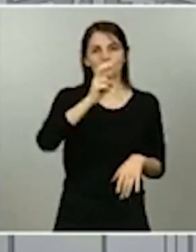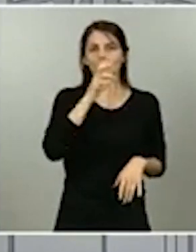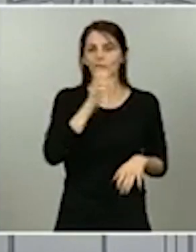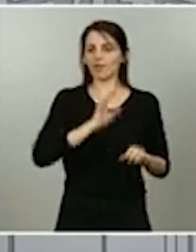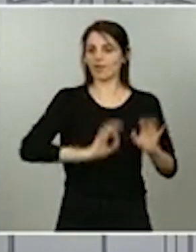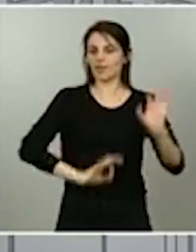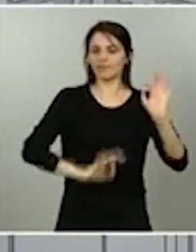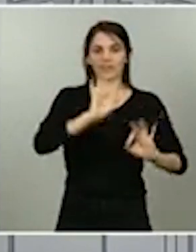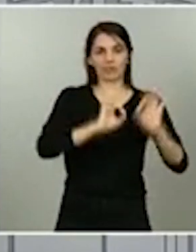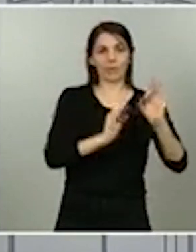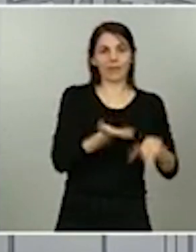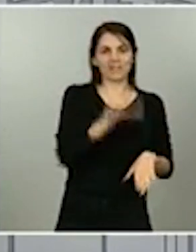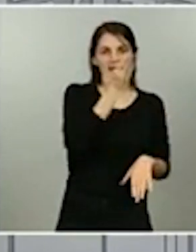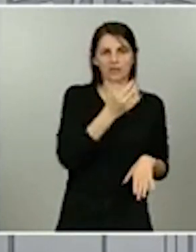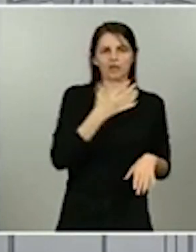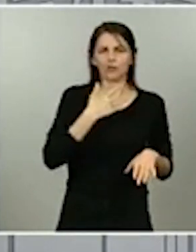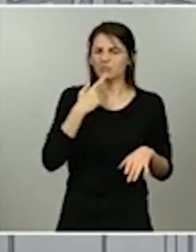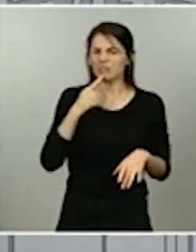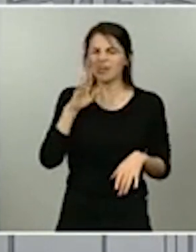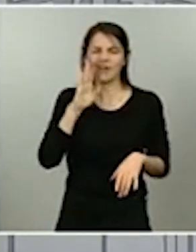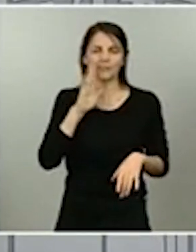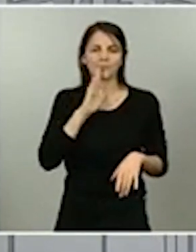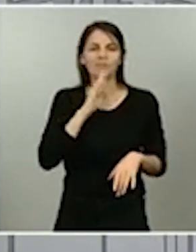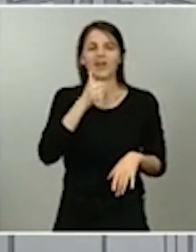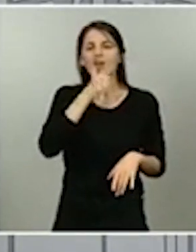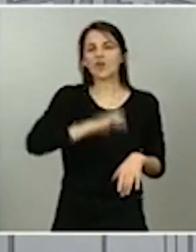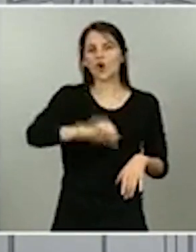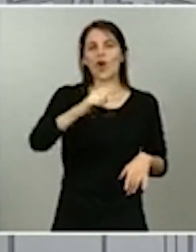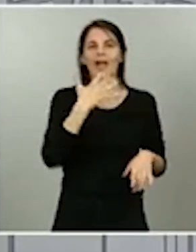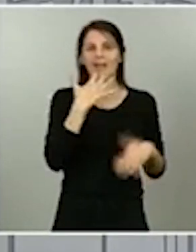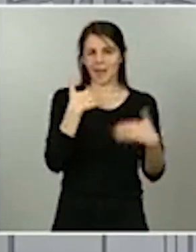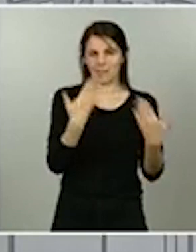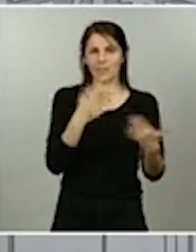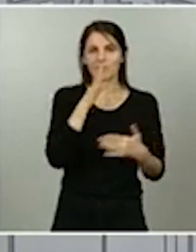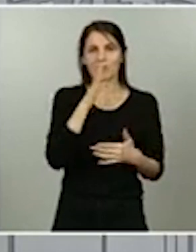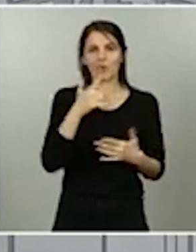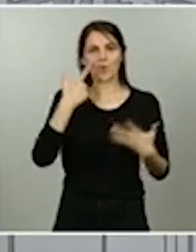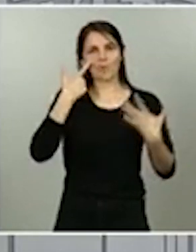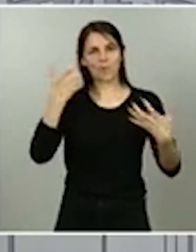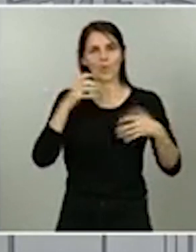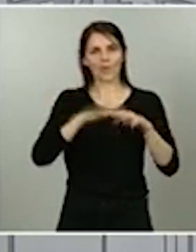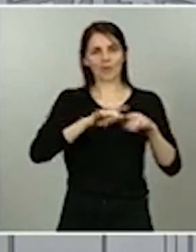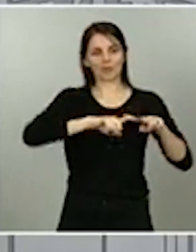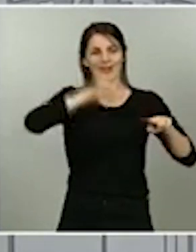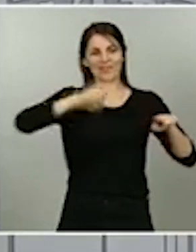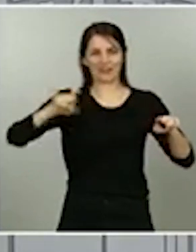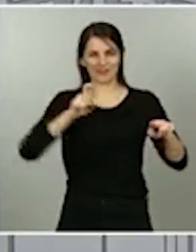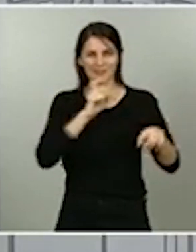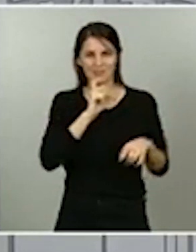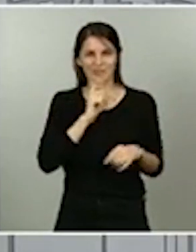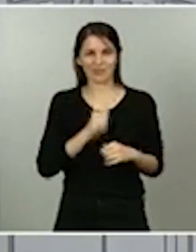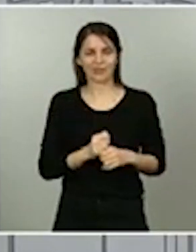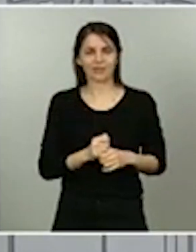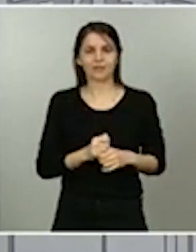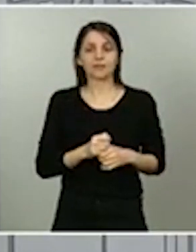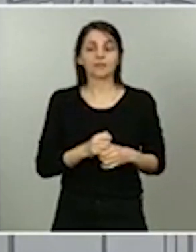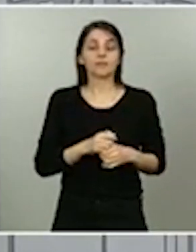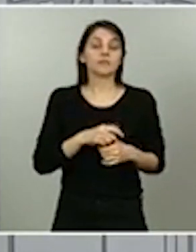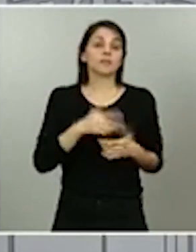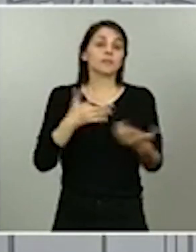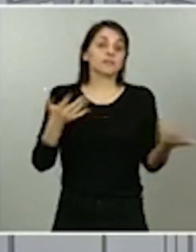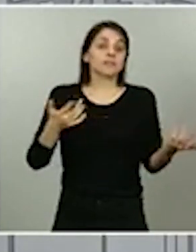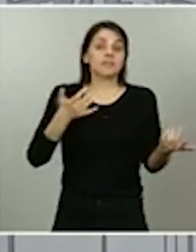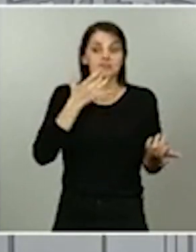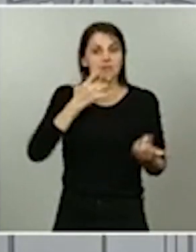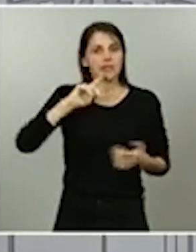porque llamaba la atención cuando veíamos las gráficas de estos días y por lo tanto, si detectamos más y seguimos teniendo